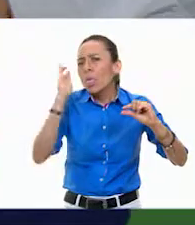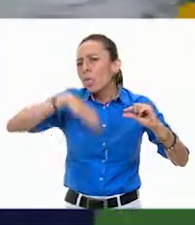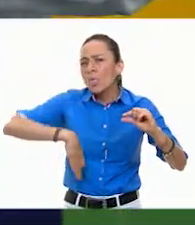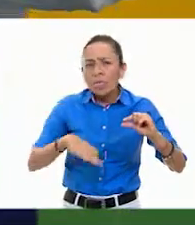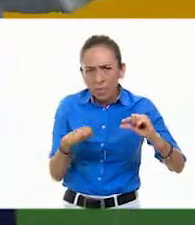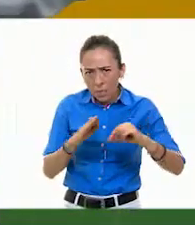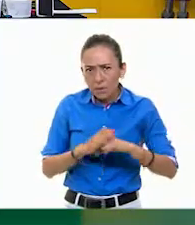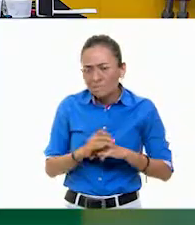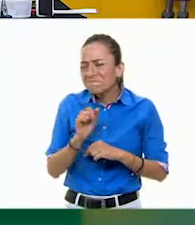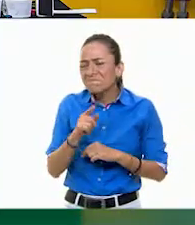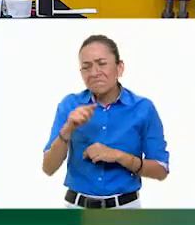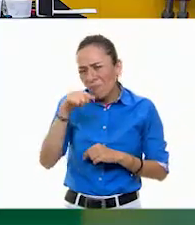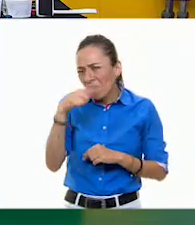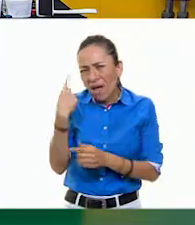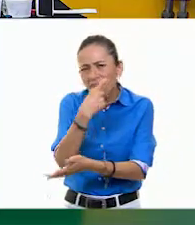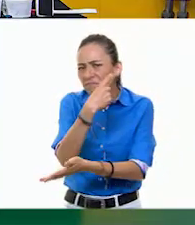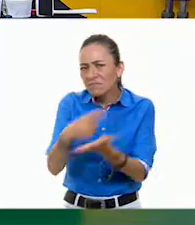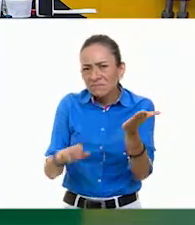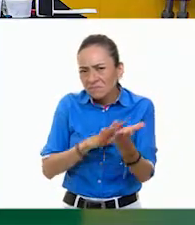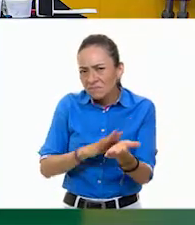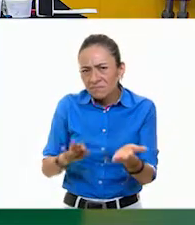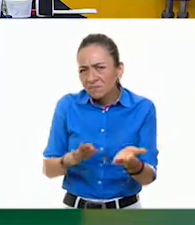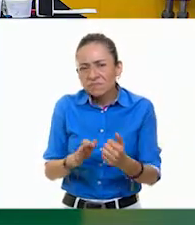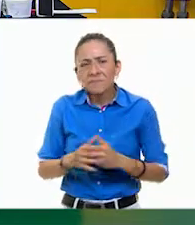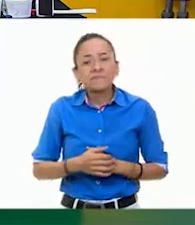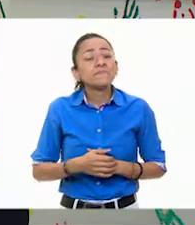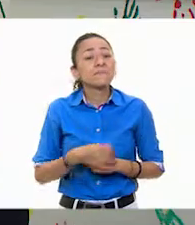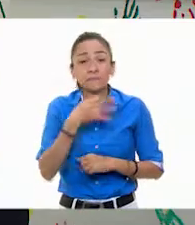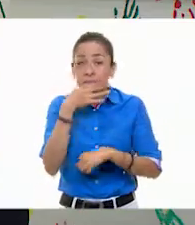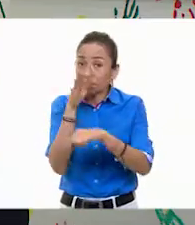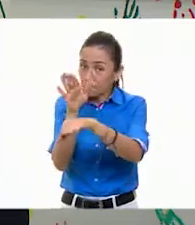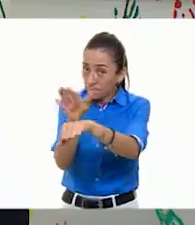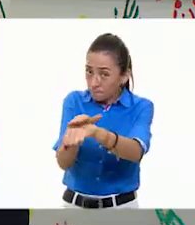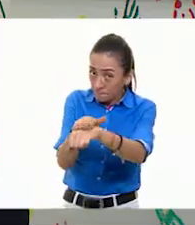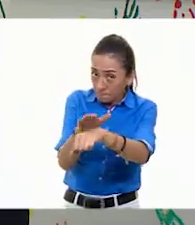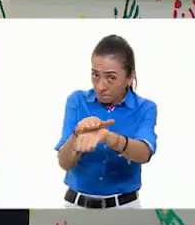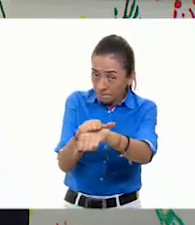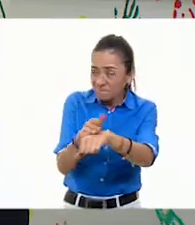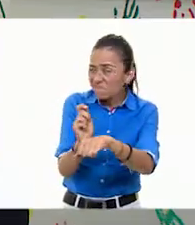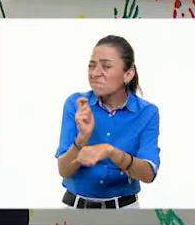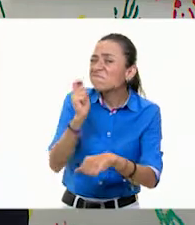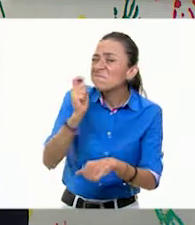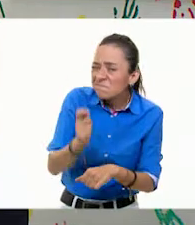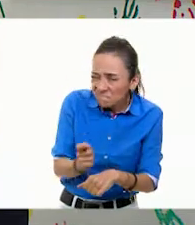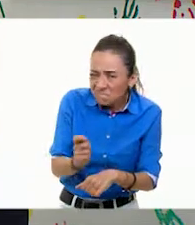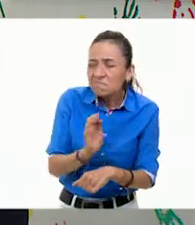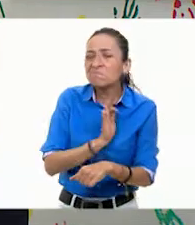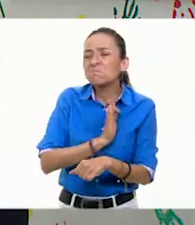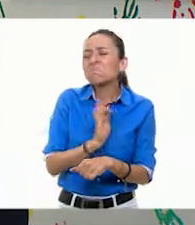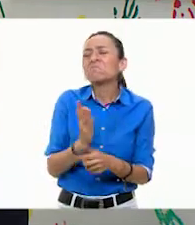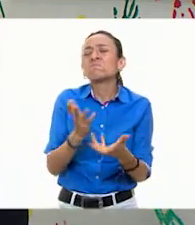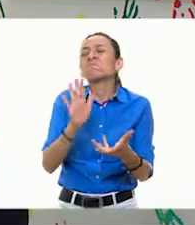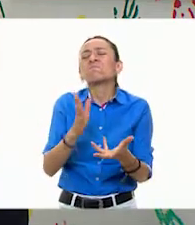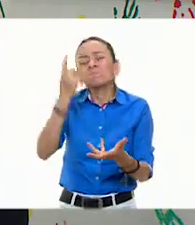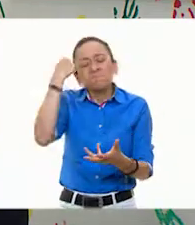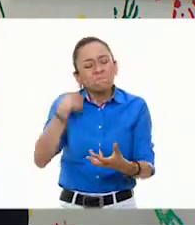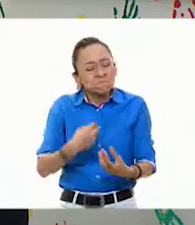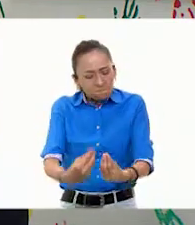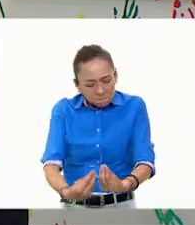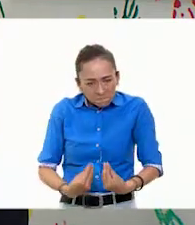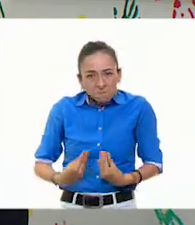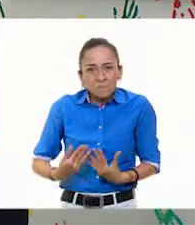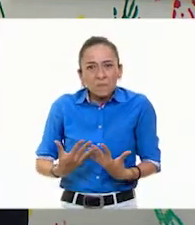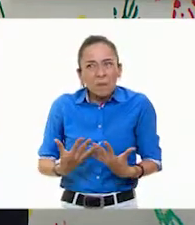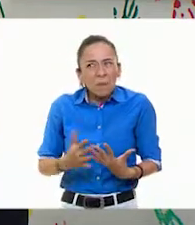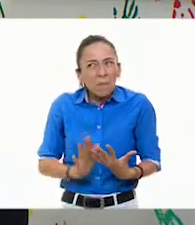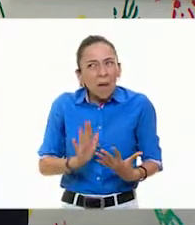Muy bien. Tengo que advertir que esto se inmula o hay una especie de inspiración a la